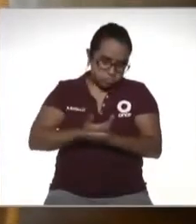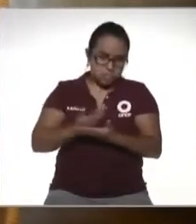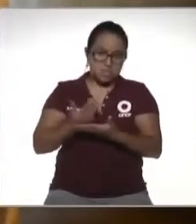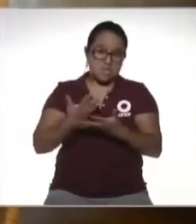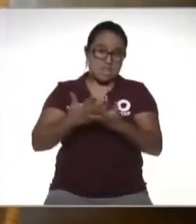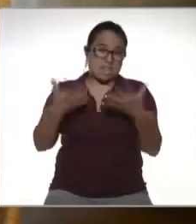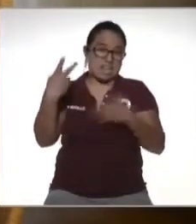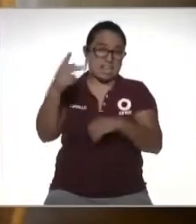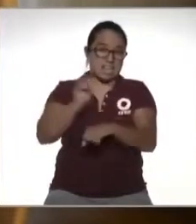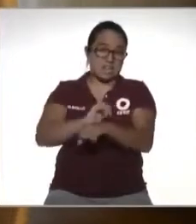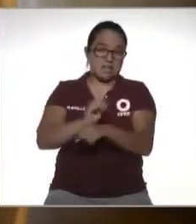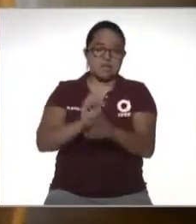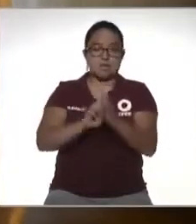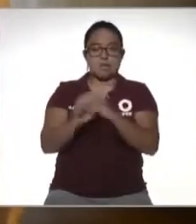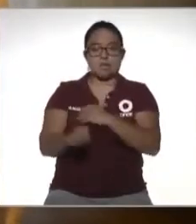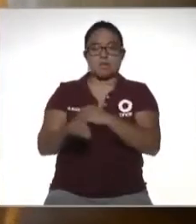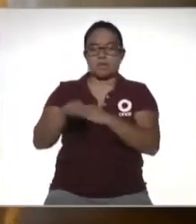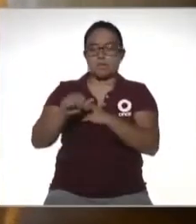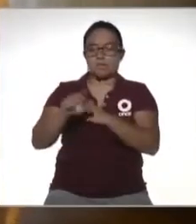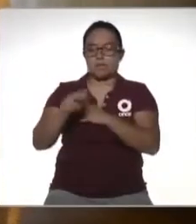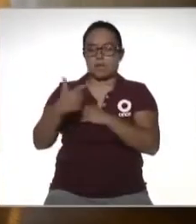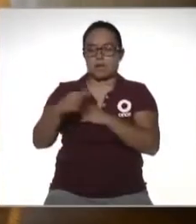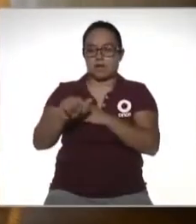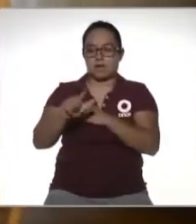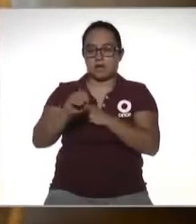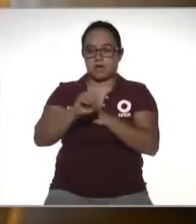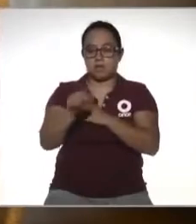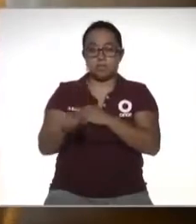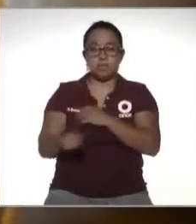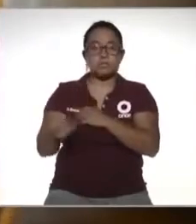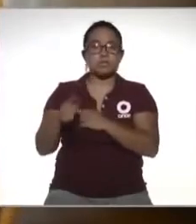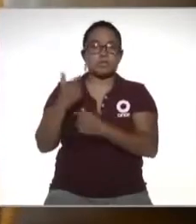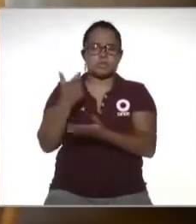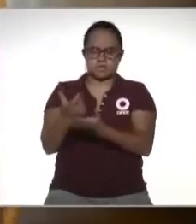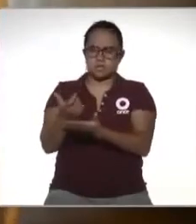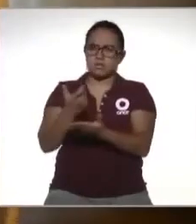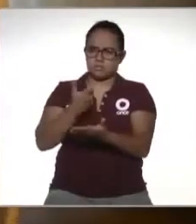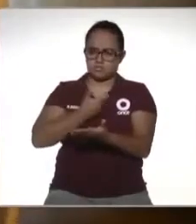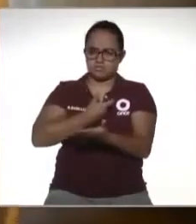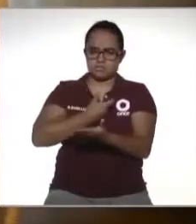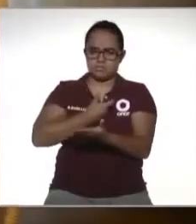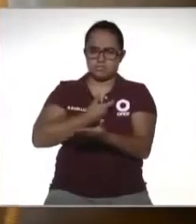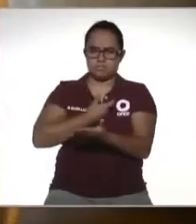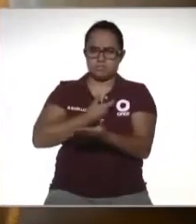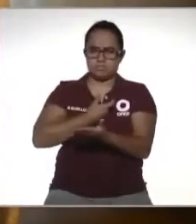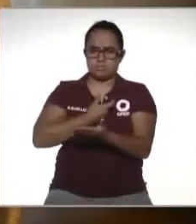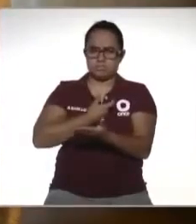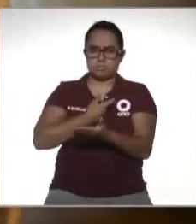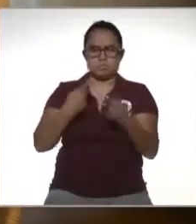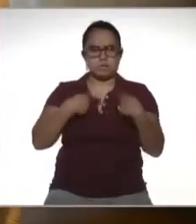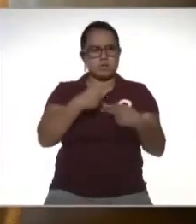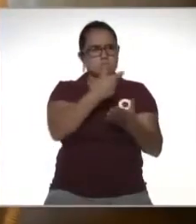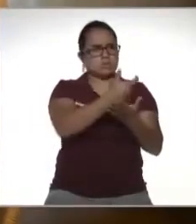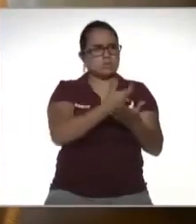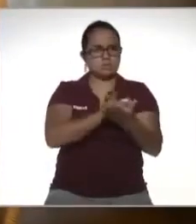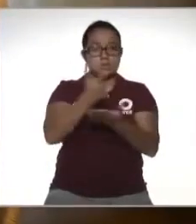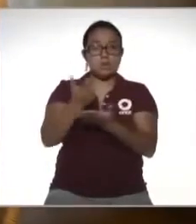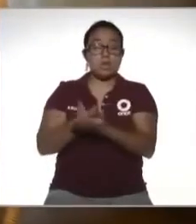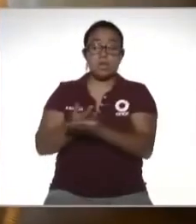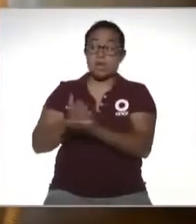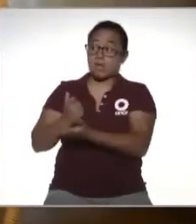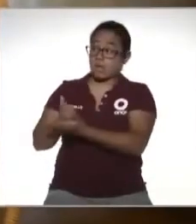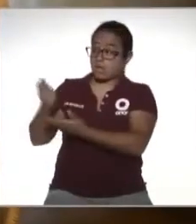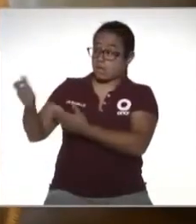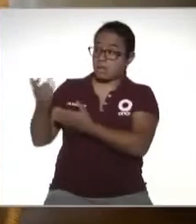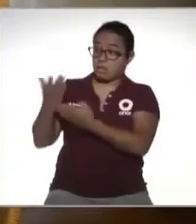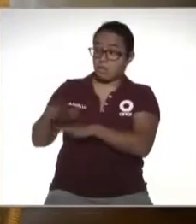artistas como doña Marga López recibía el dinero de los contribuyentes y él nunca lo